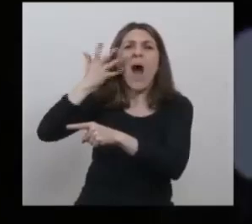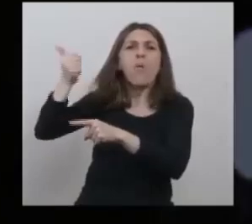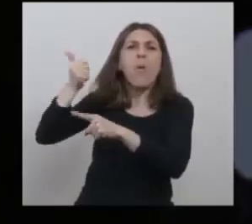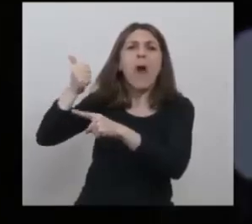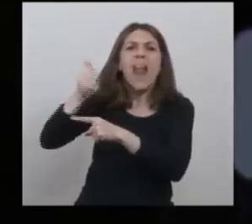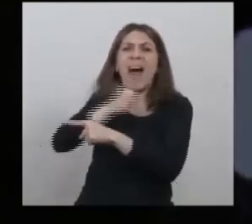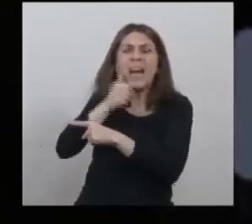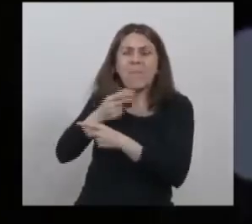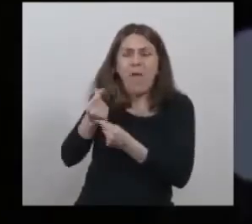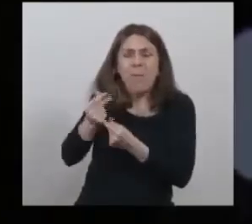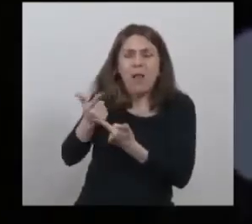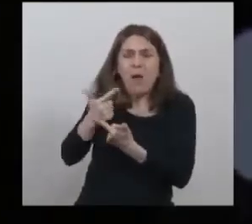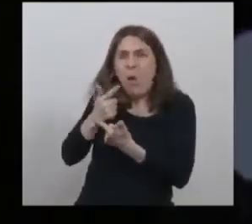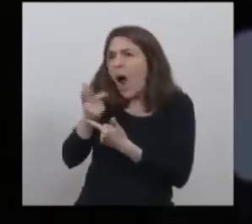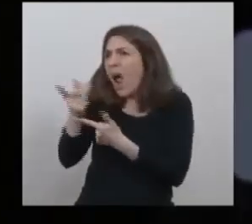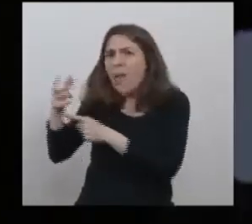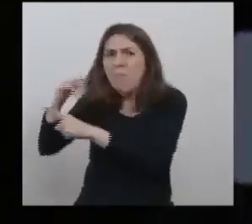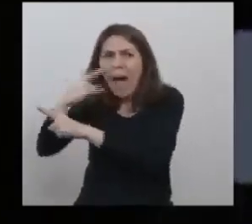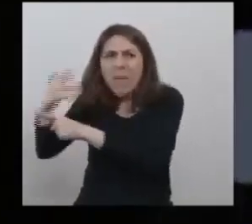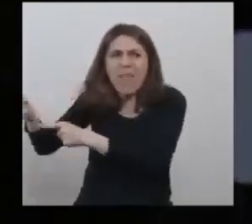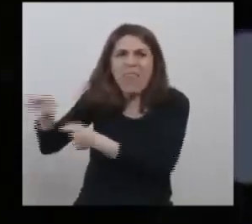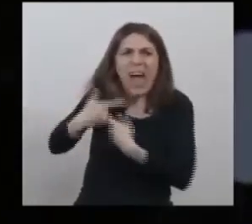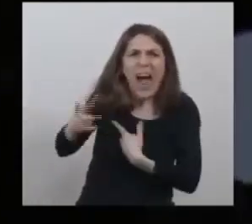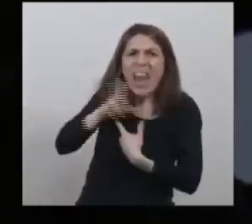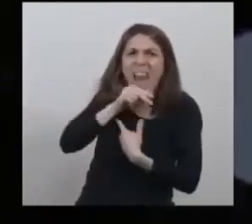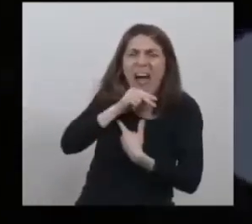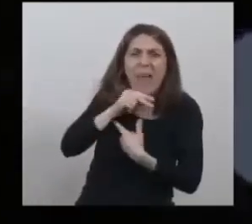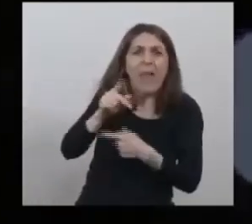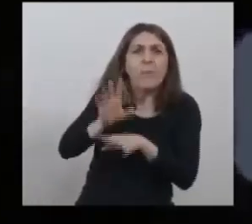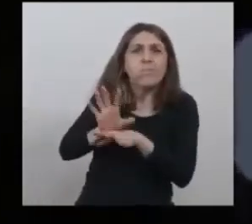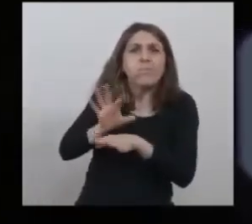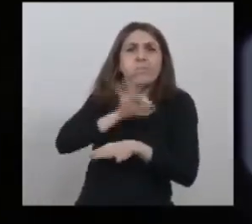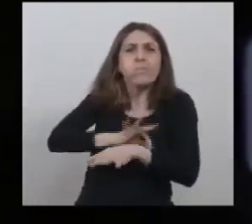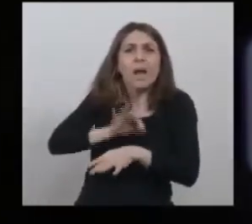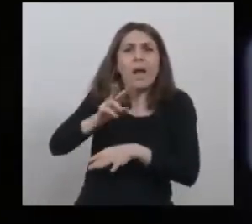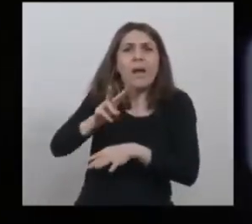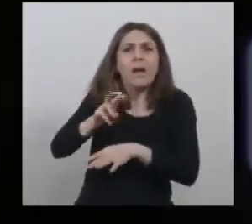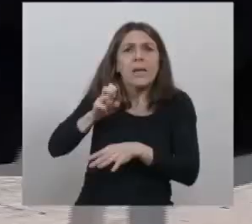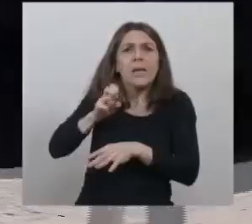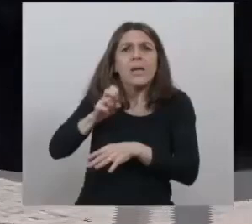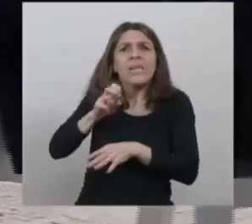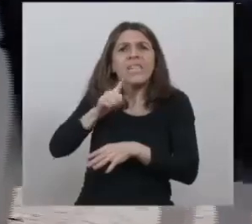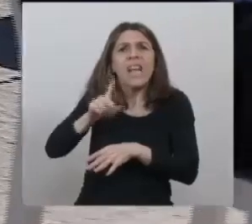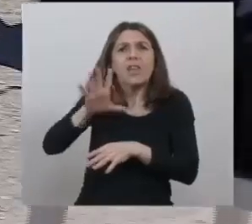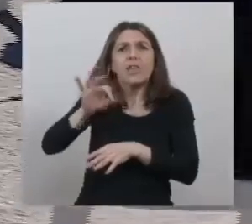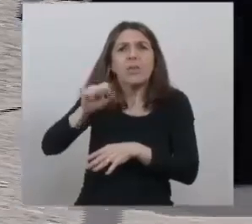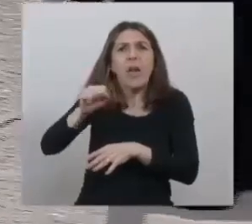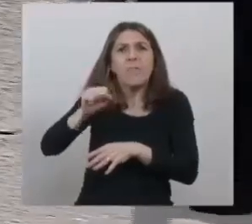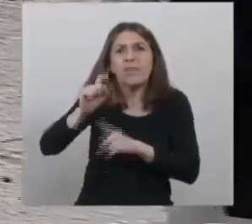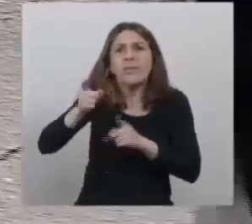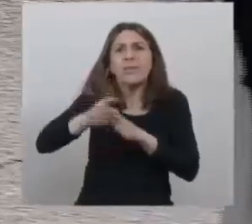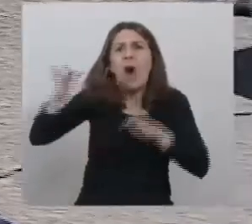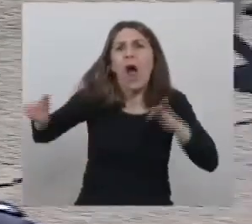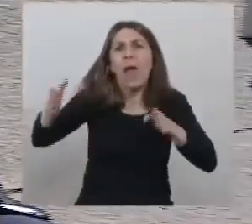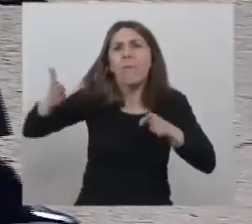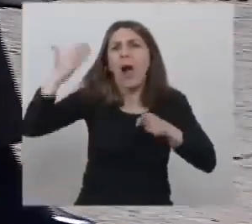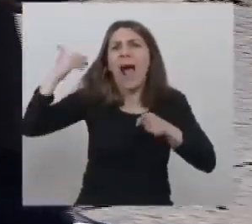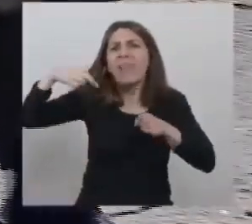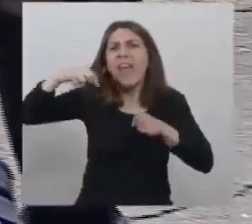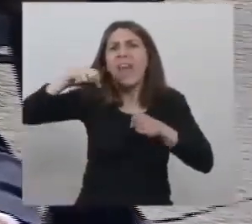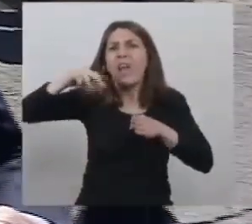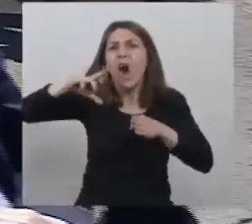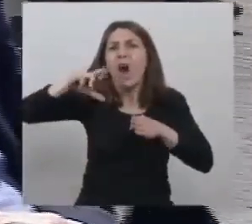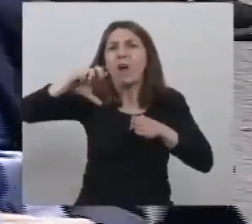para los medicamentos ni para ninguna prestación cuando cobraba 150 pesos, ¿recuerdan? La época de Norma Plá. Ese sería el